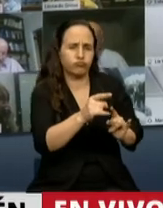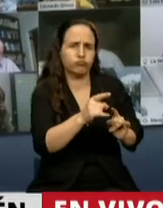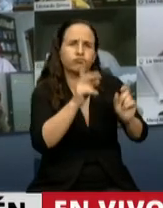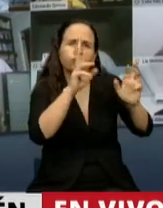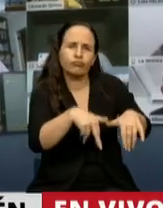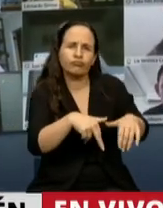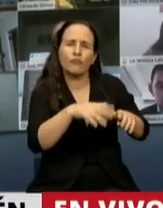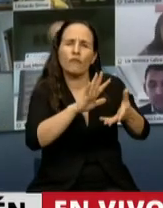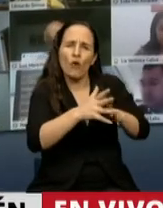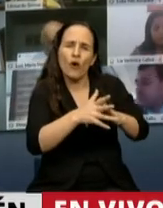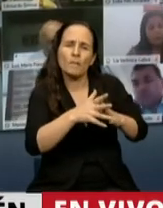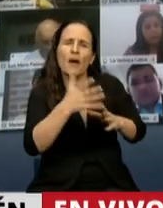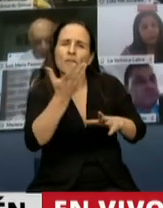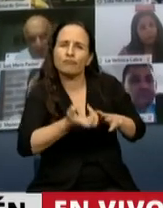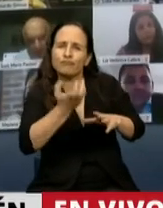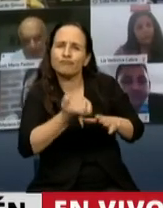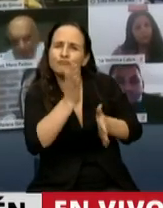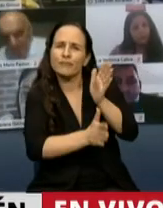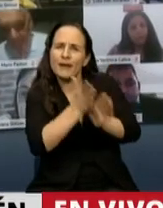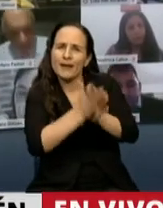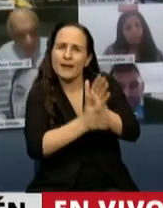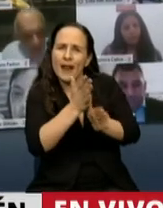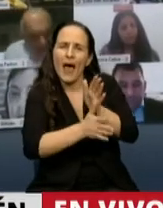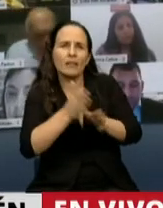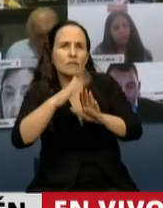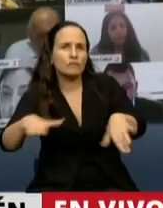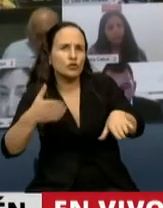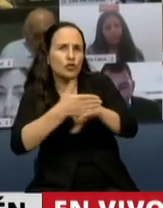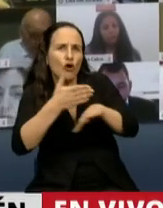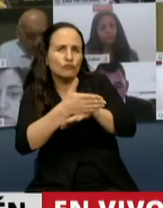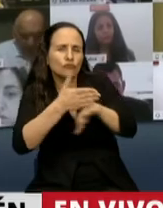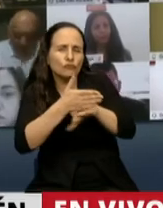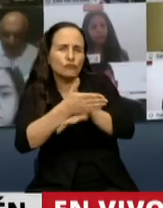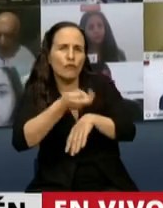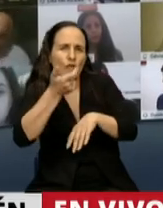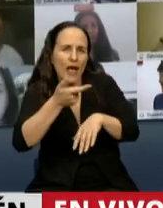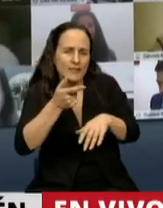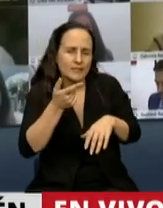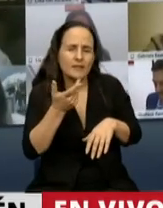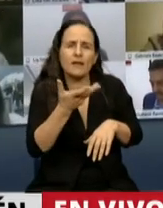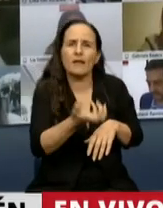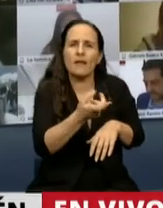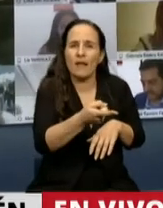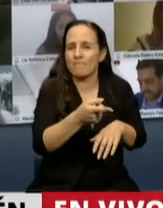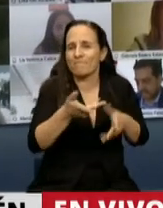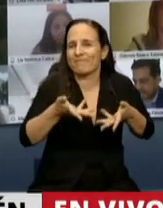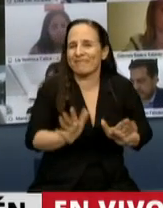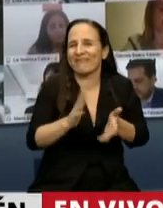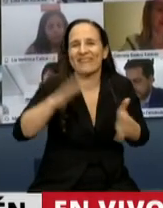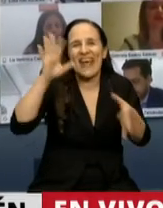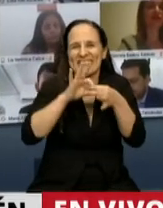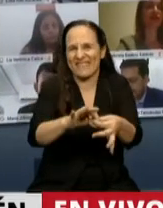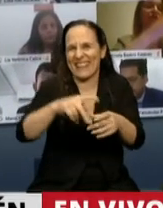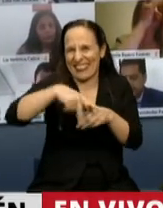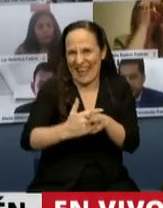plataformas digitales gratuitas y de fácil acceso para nuestros chicos y chicas que son nativos digitales. Les